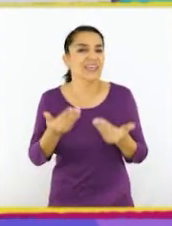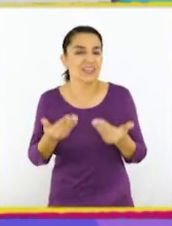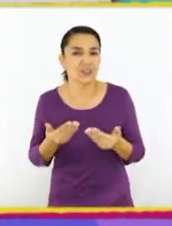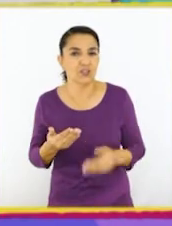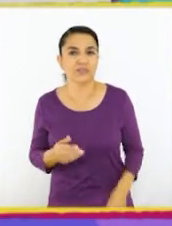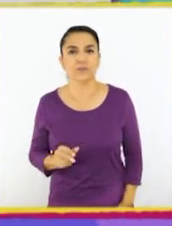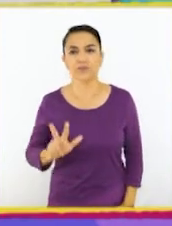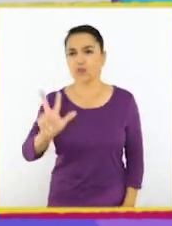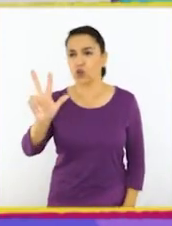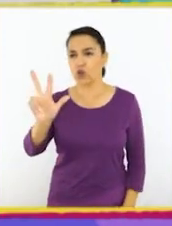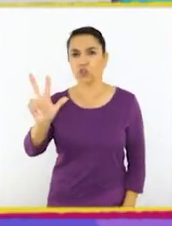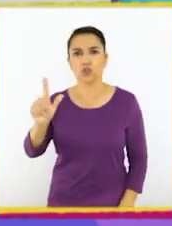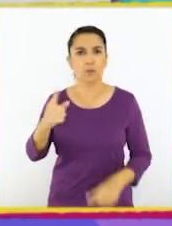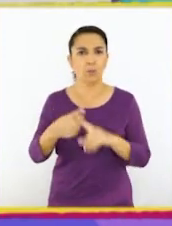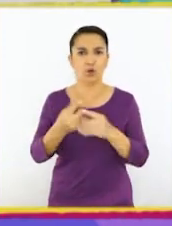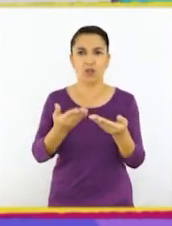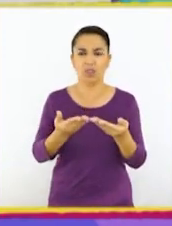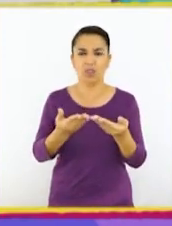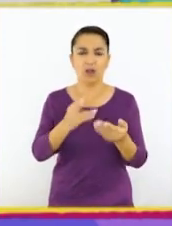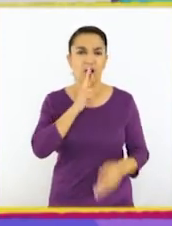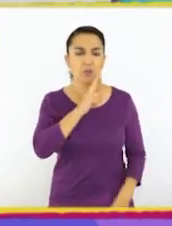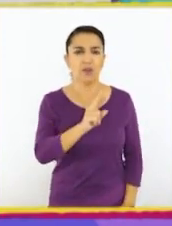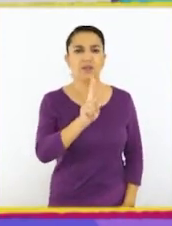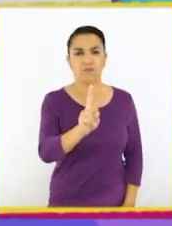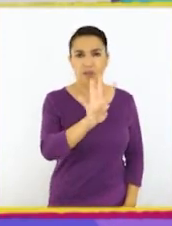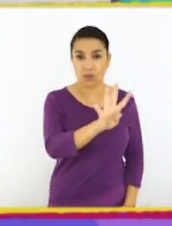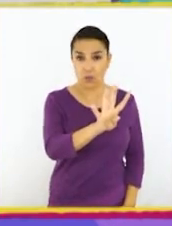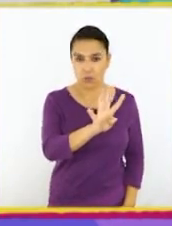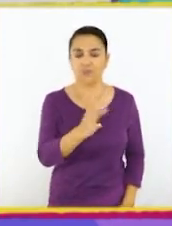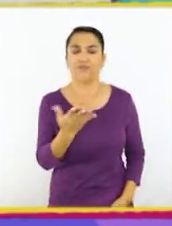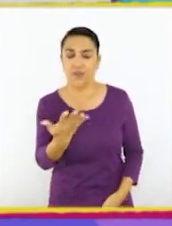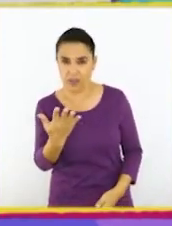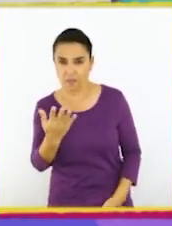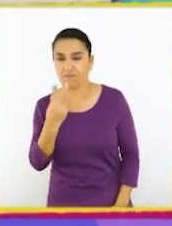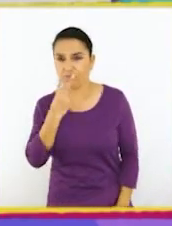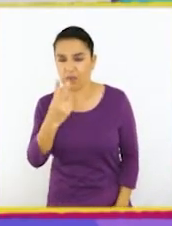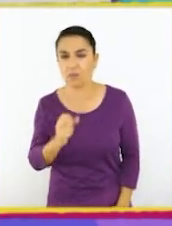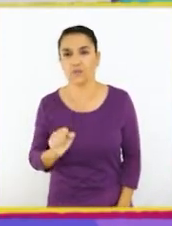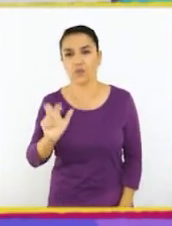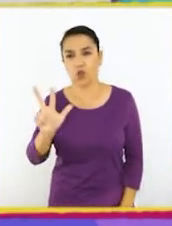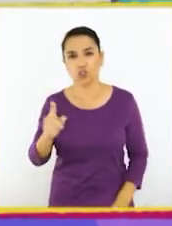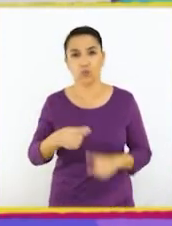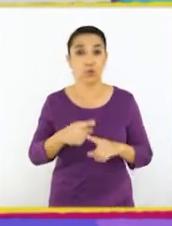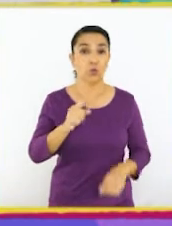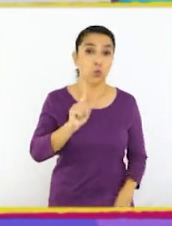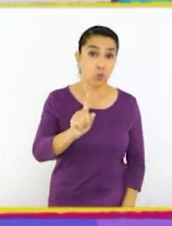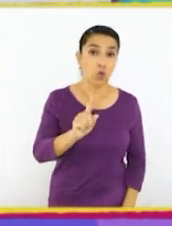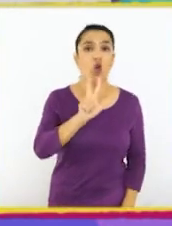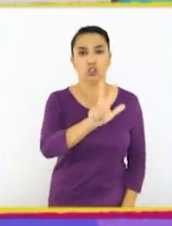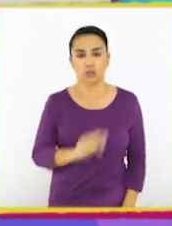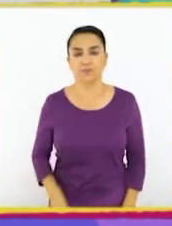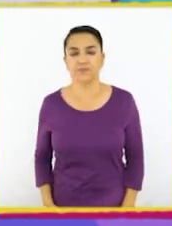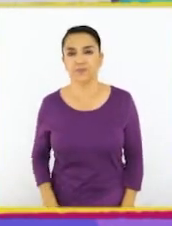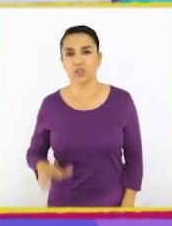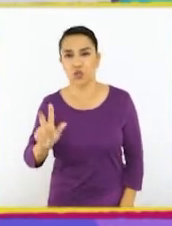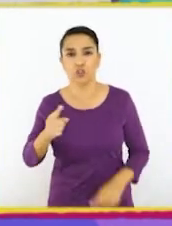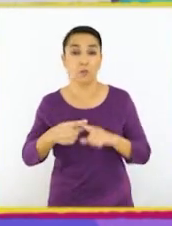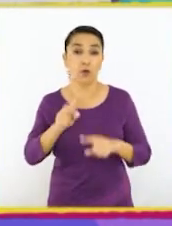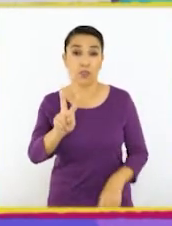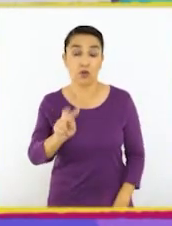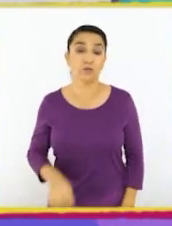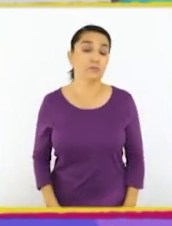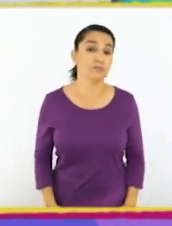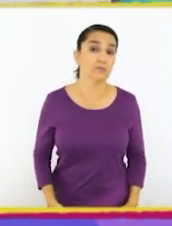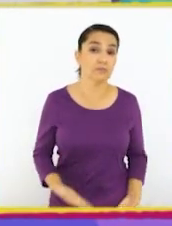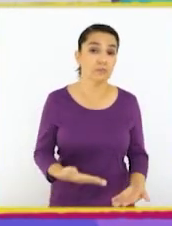Entonces, ¿8 por cuánto me da 24? A ver, vamos juntos. 8 por 1, 8. ¿8 por